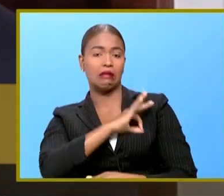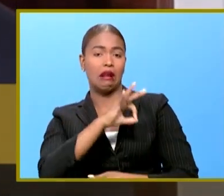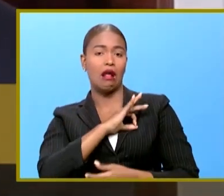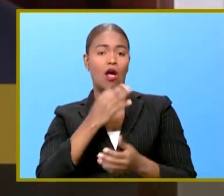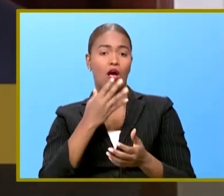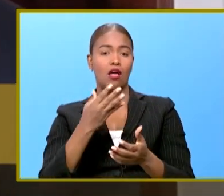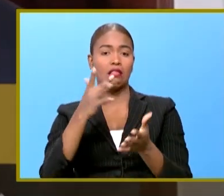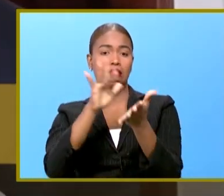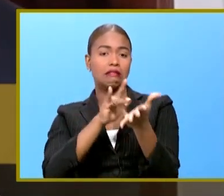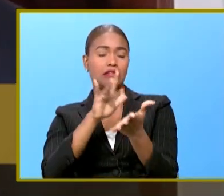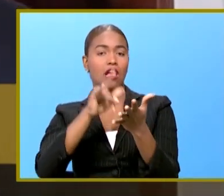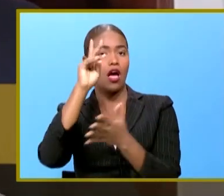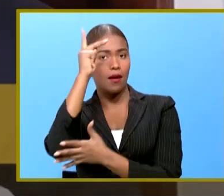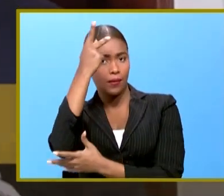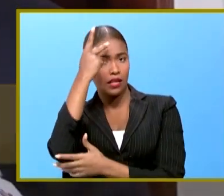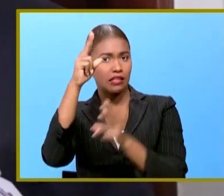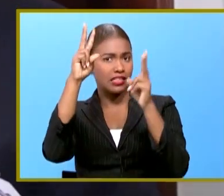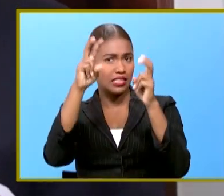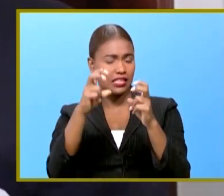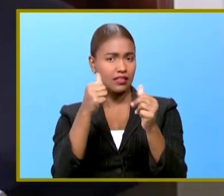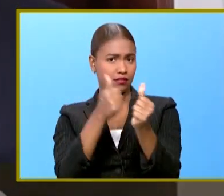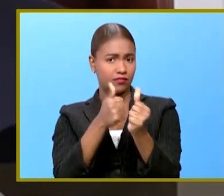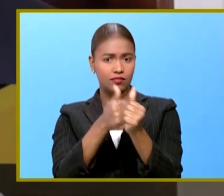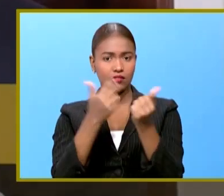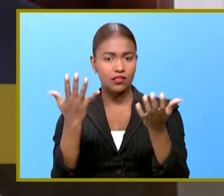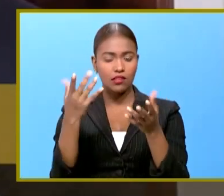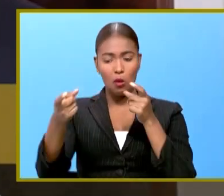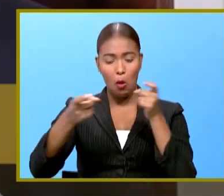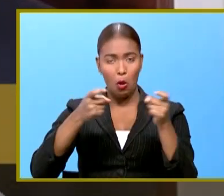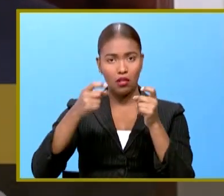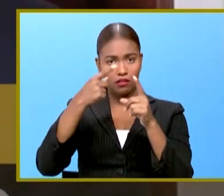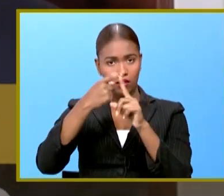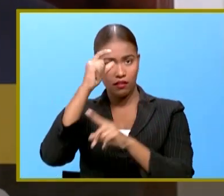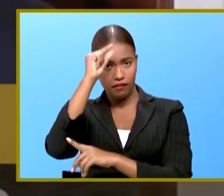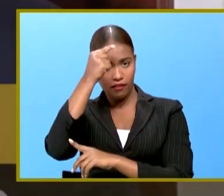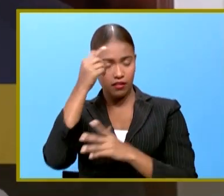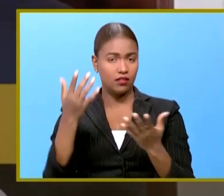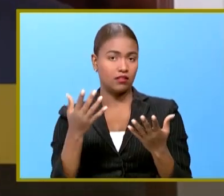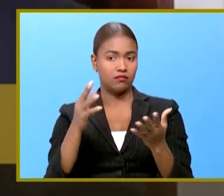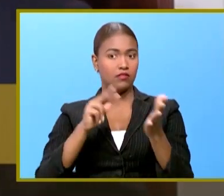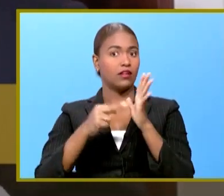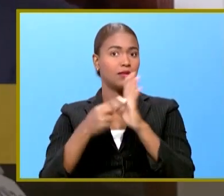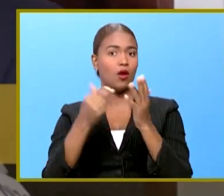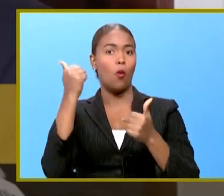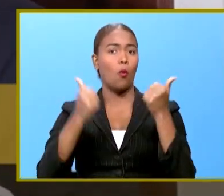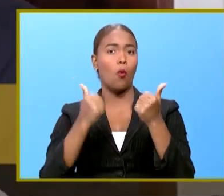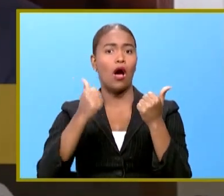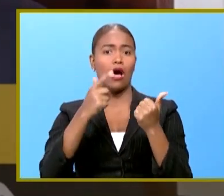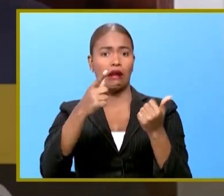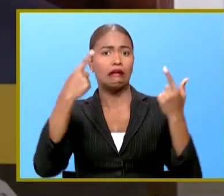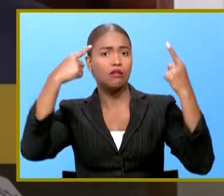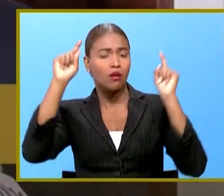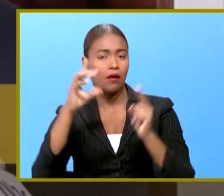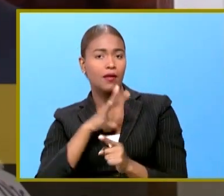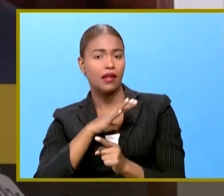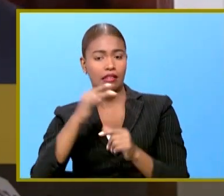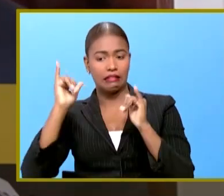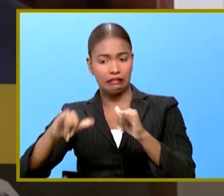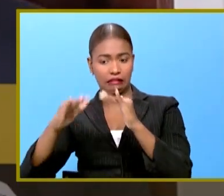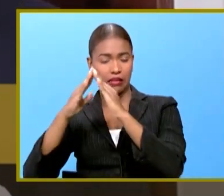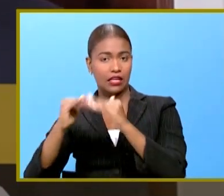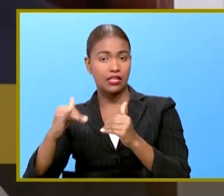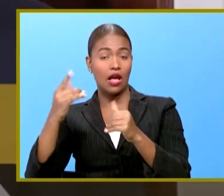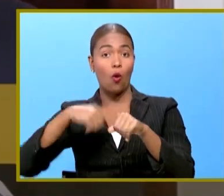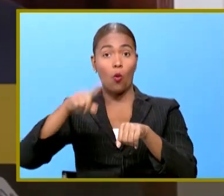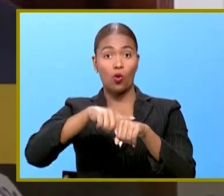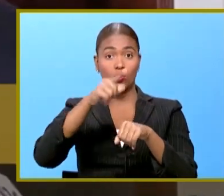políticos en términos de control del estado o sea ¿cuáles son los resultados de un estado de emergencia